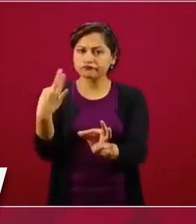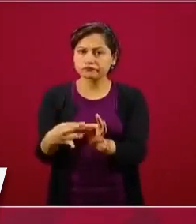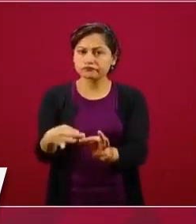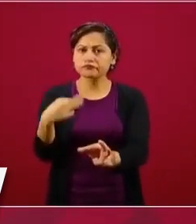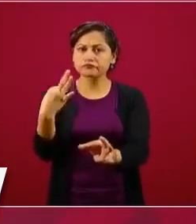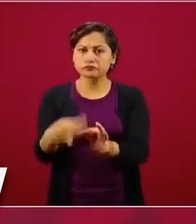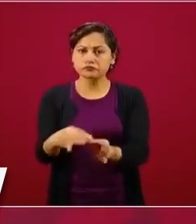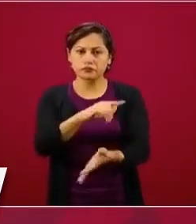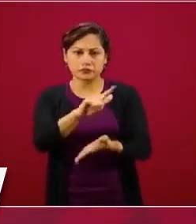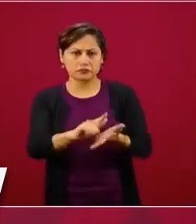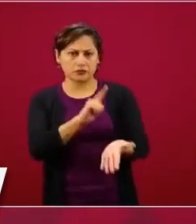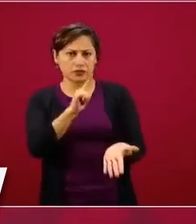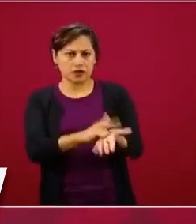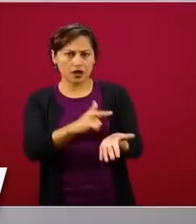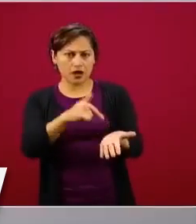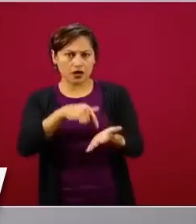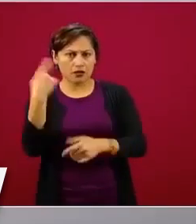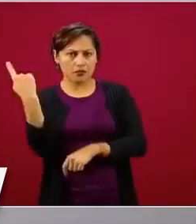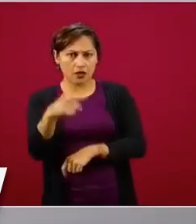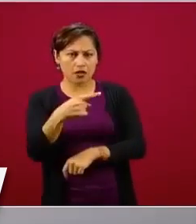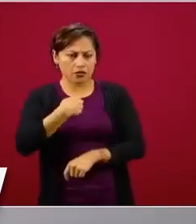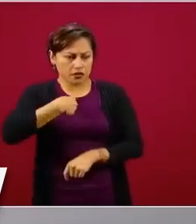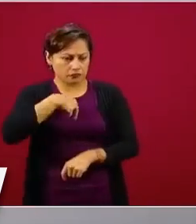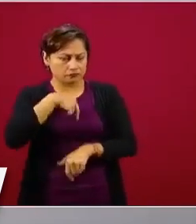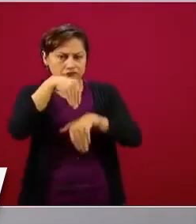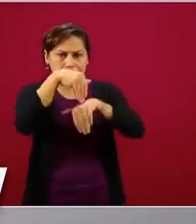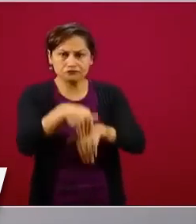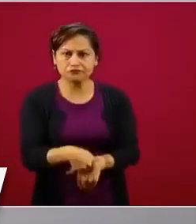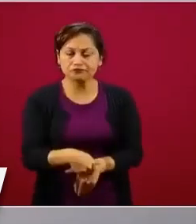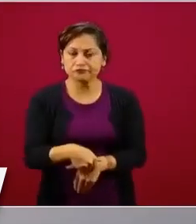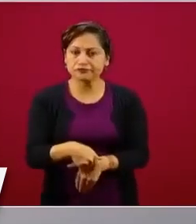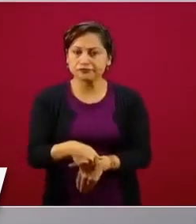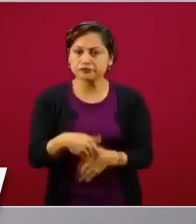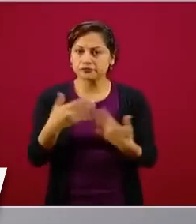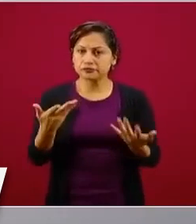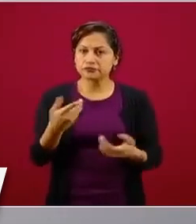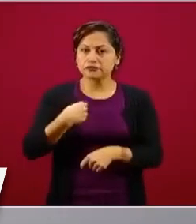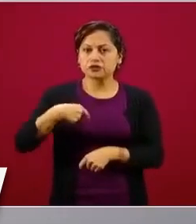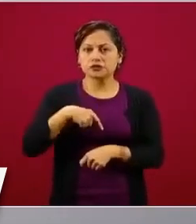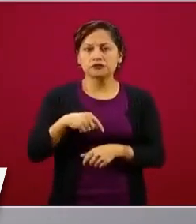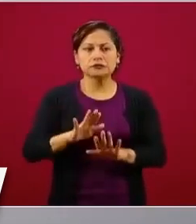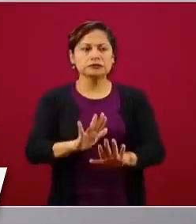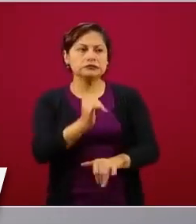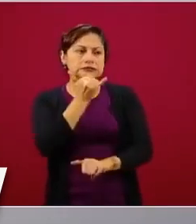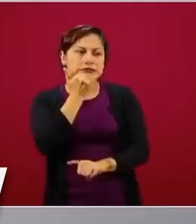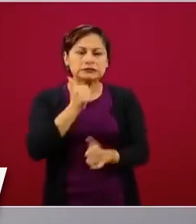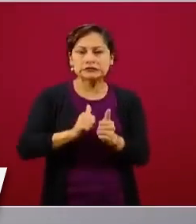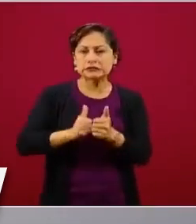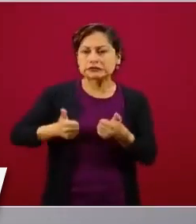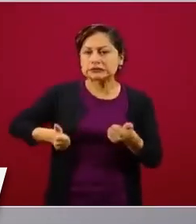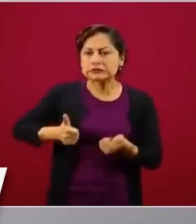conformidad con la ley, no hay retrasos, no hay demora.